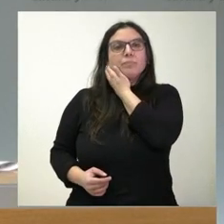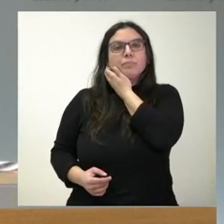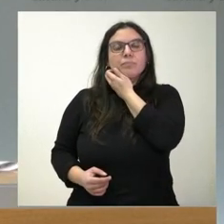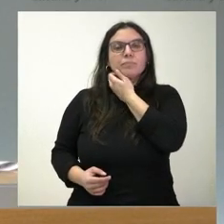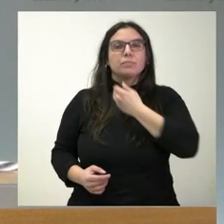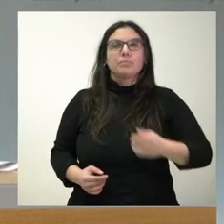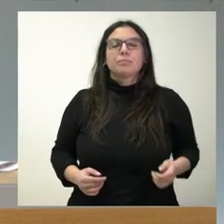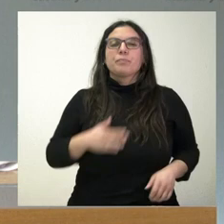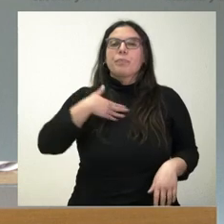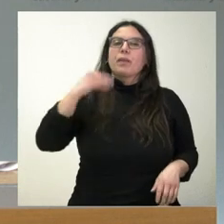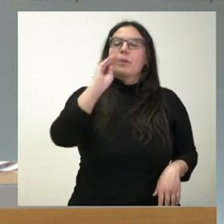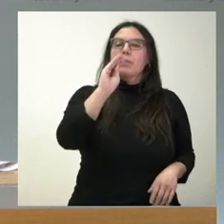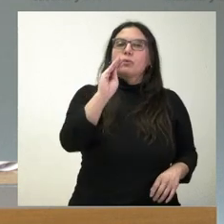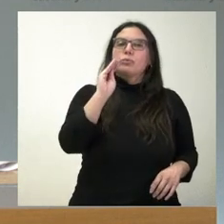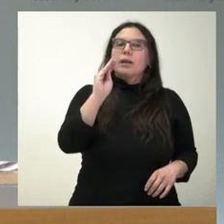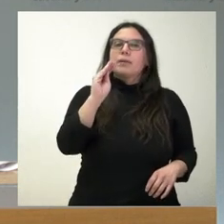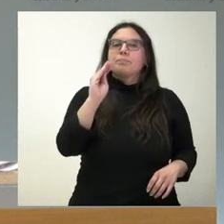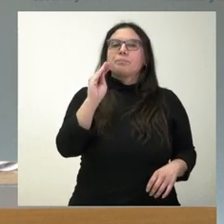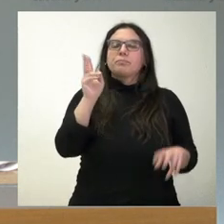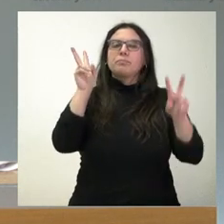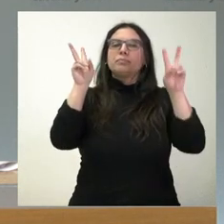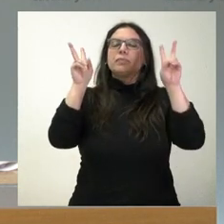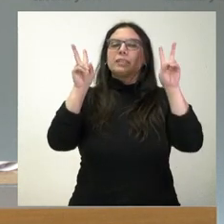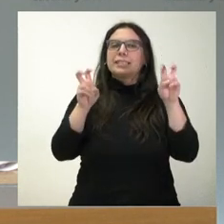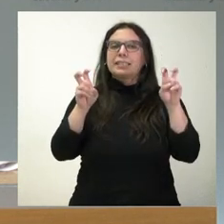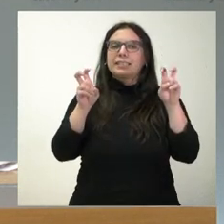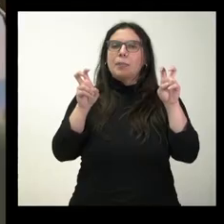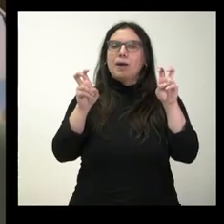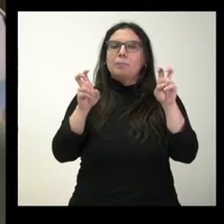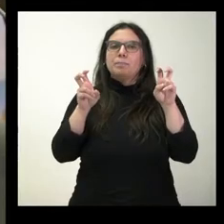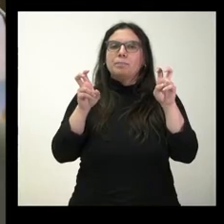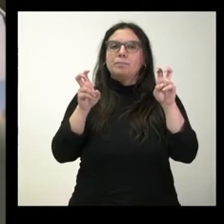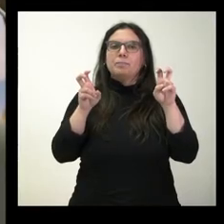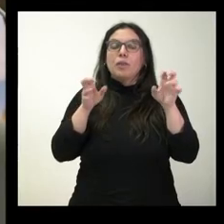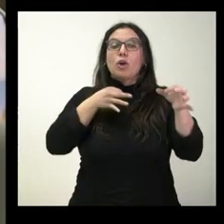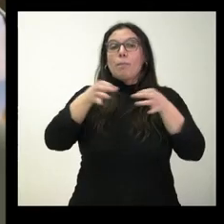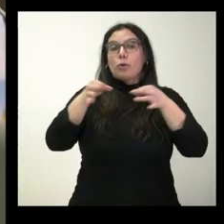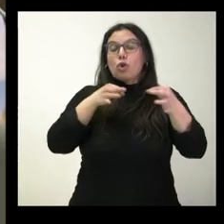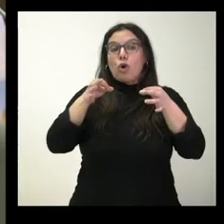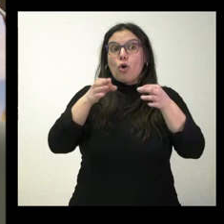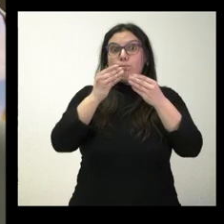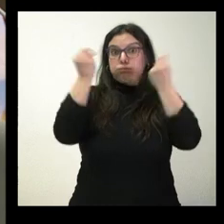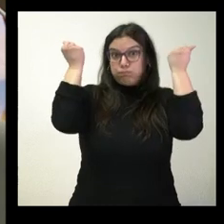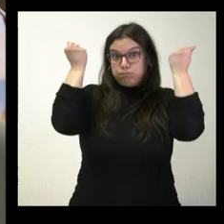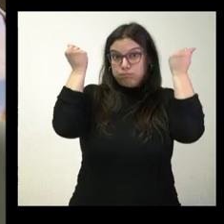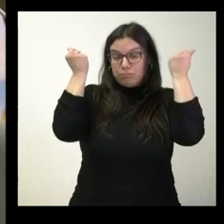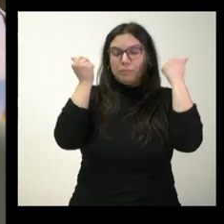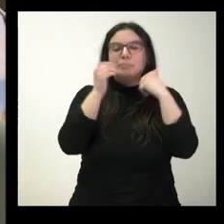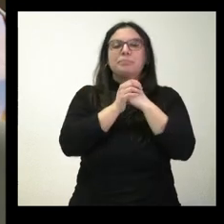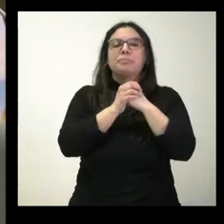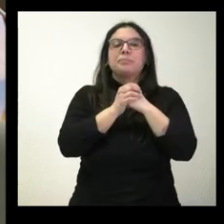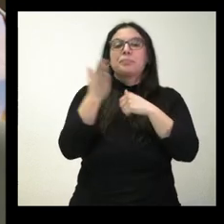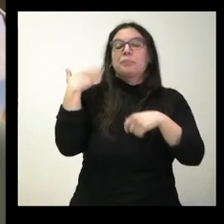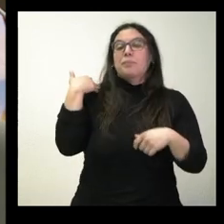Sí, quería preguntarle sobre el tema del protocolo fantasma. A Bascal,